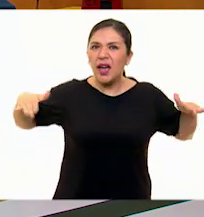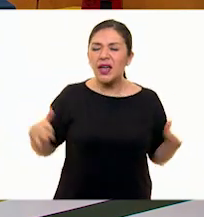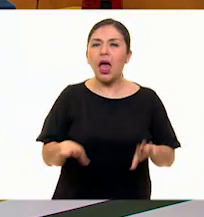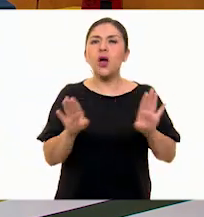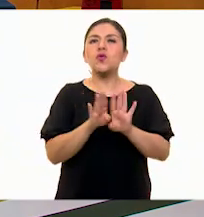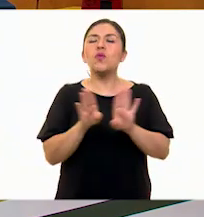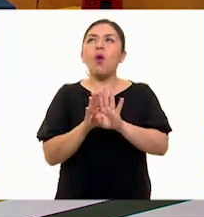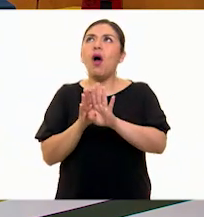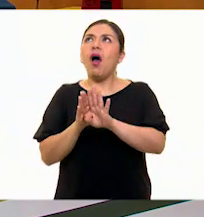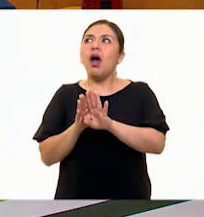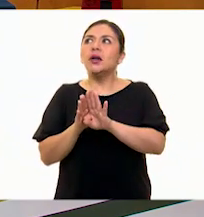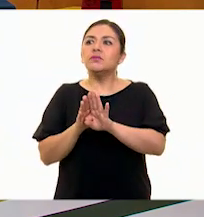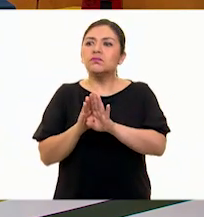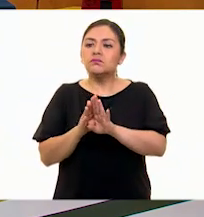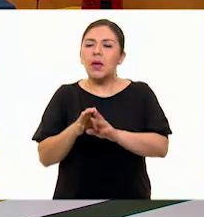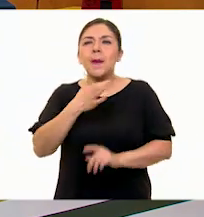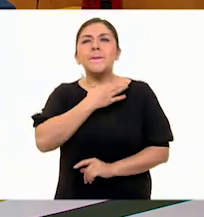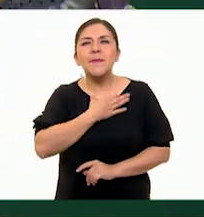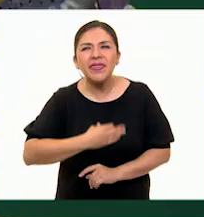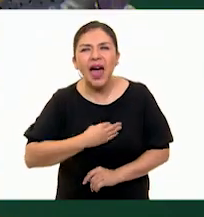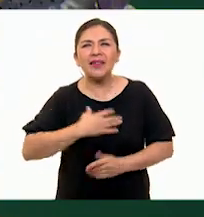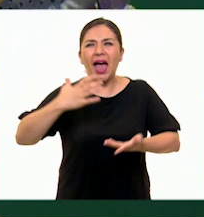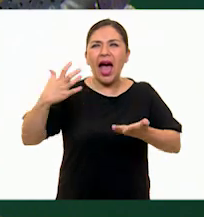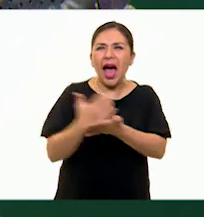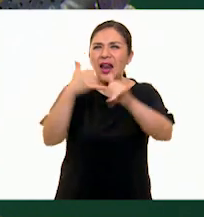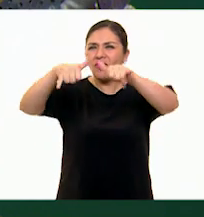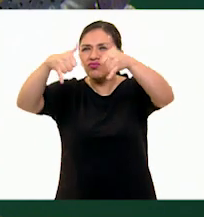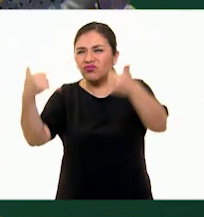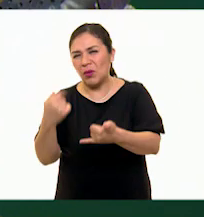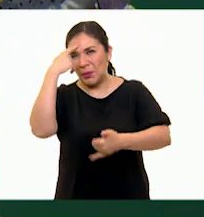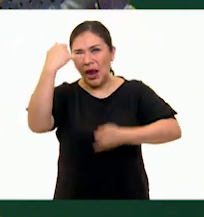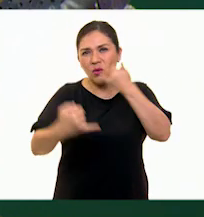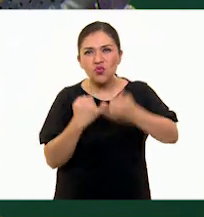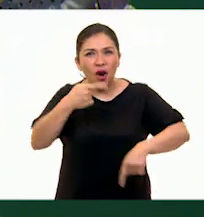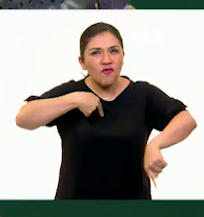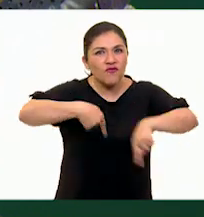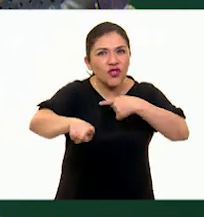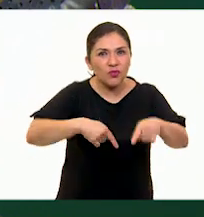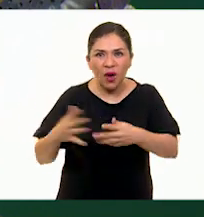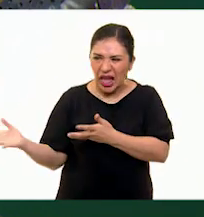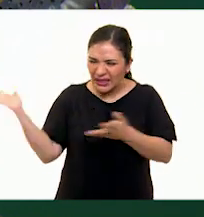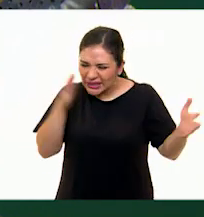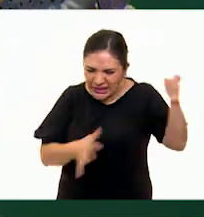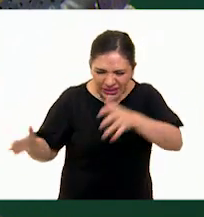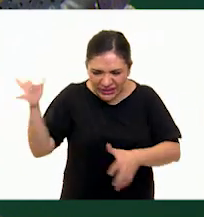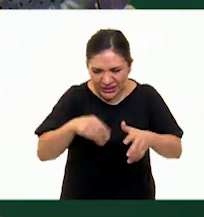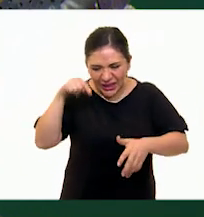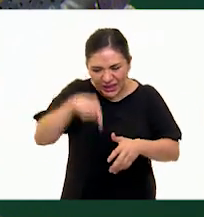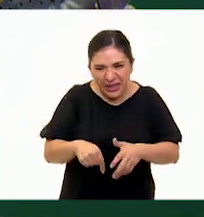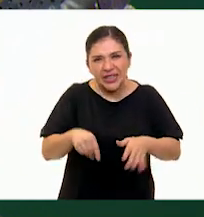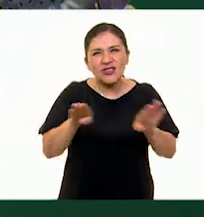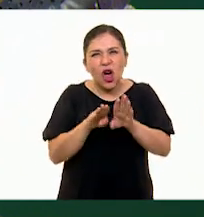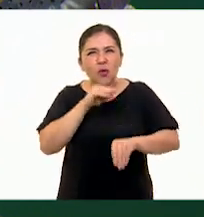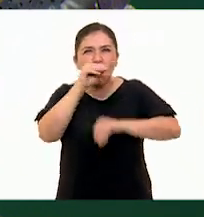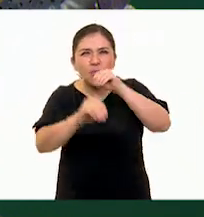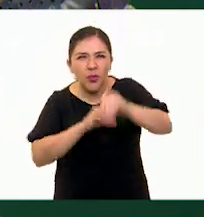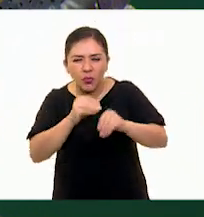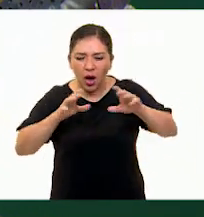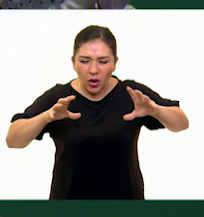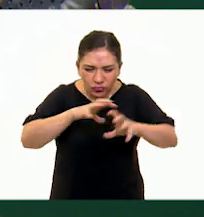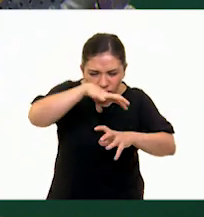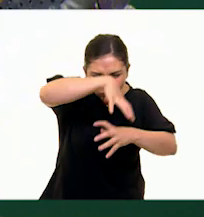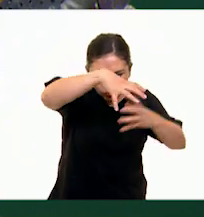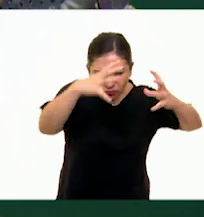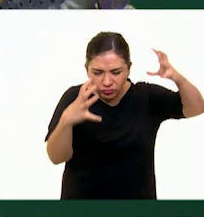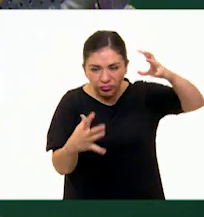todas sus medallas y trofeos de cuando jugaba fútbol y entonces las fue poniendo así hasta que